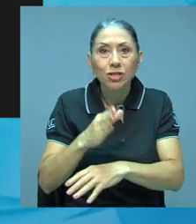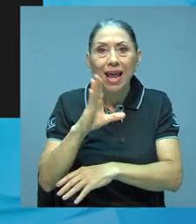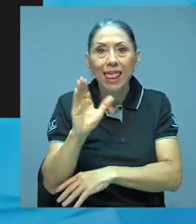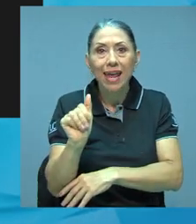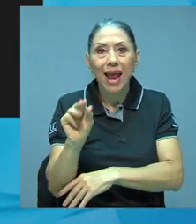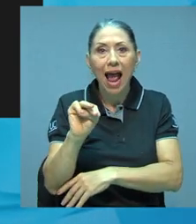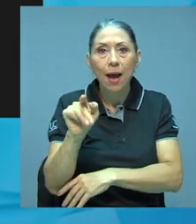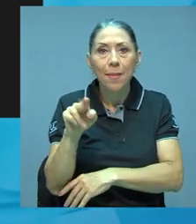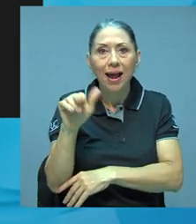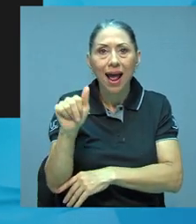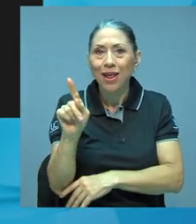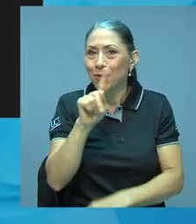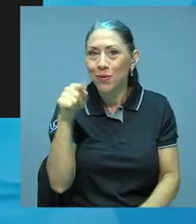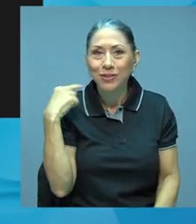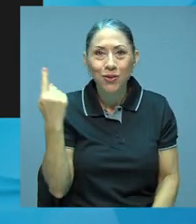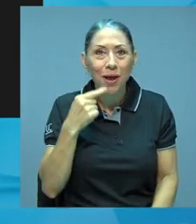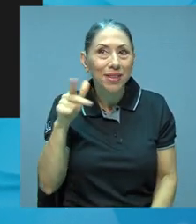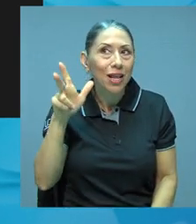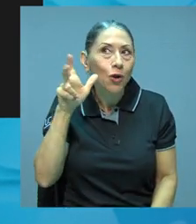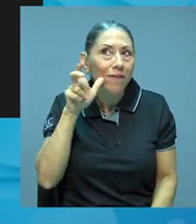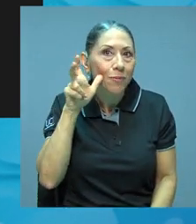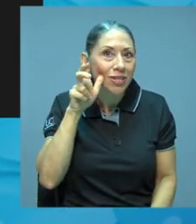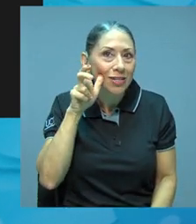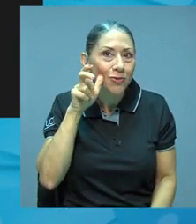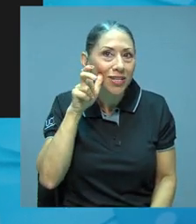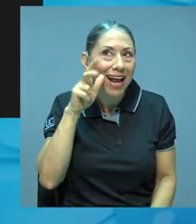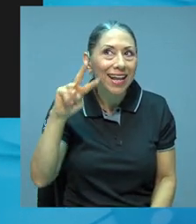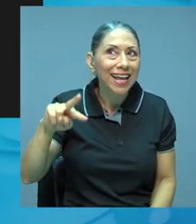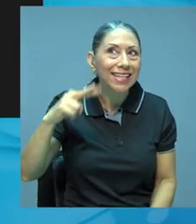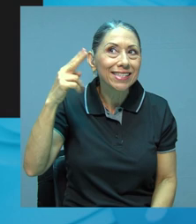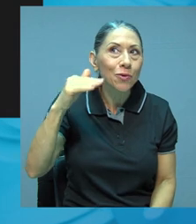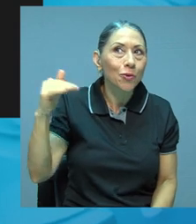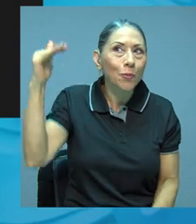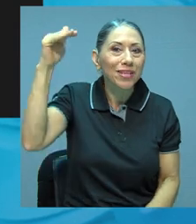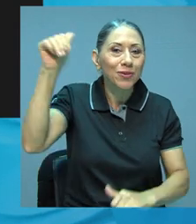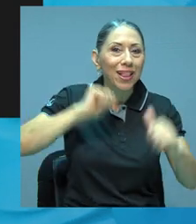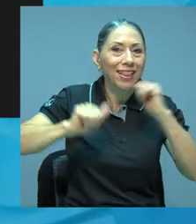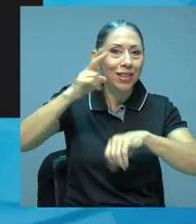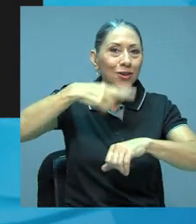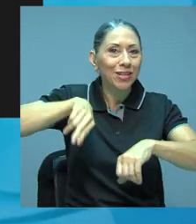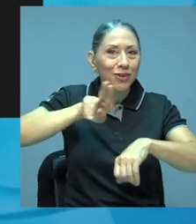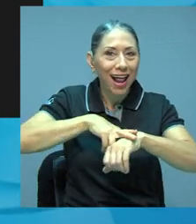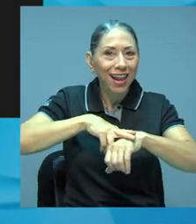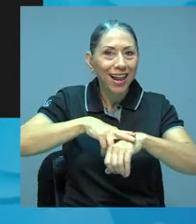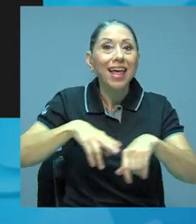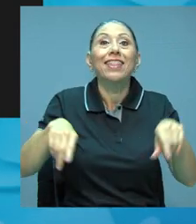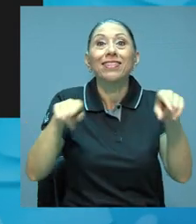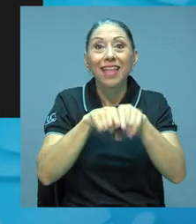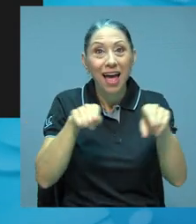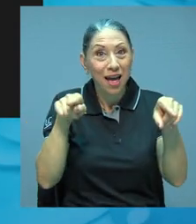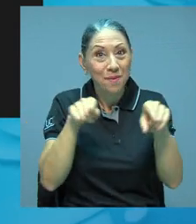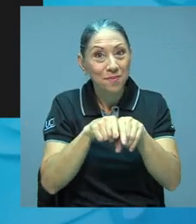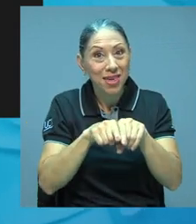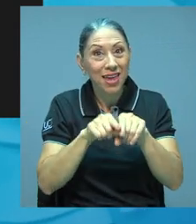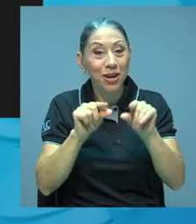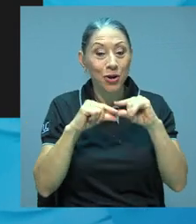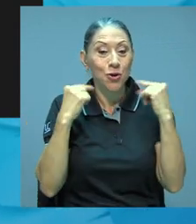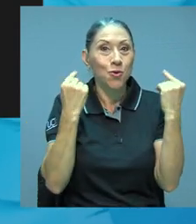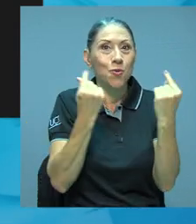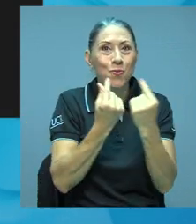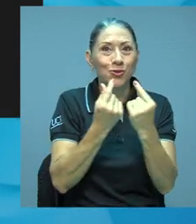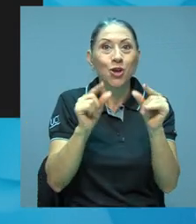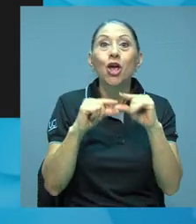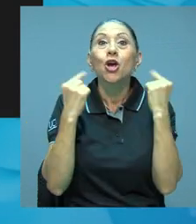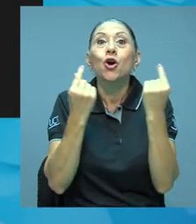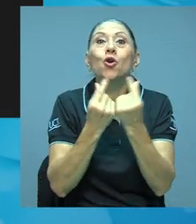solamente lo que vamos a escuchar en el poller, en el segundo piso del Teatro Nacional, sino que también los grupos, el grupo de